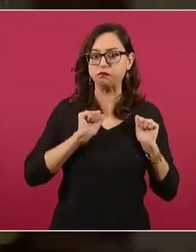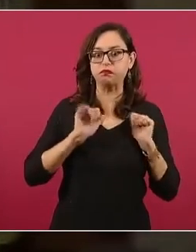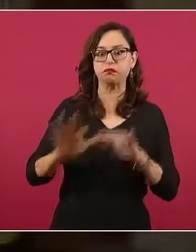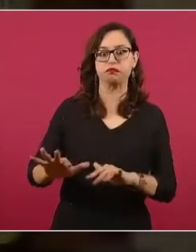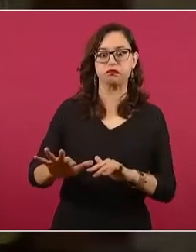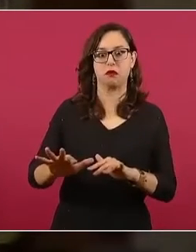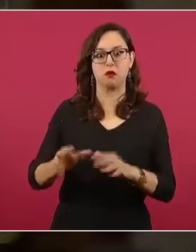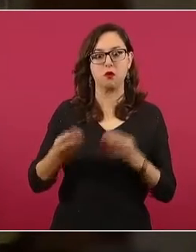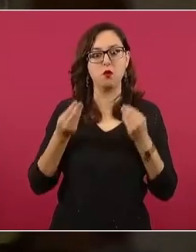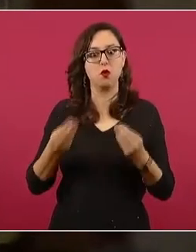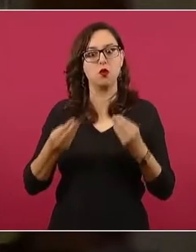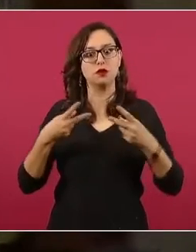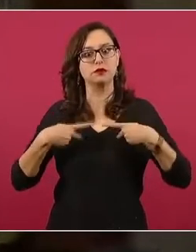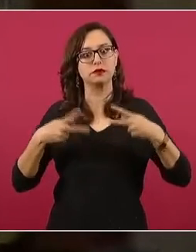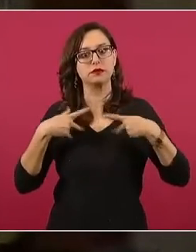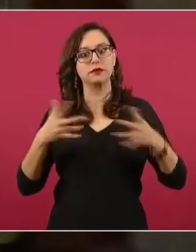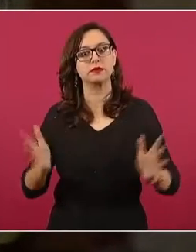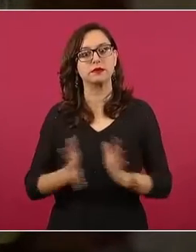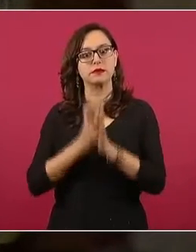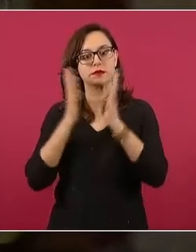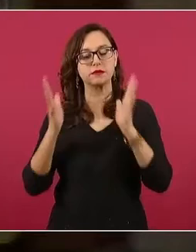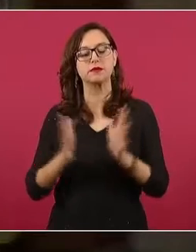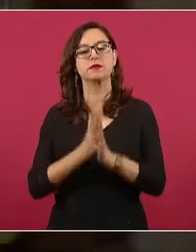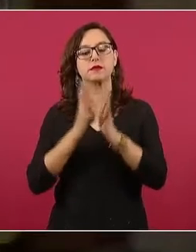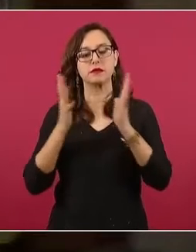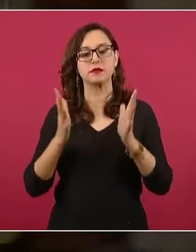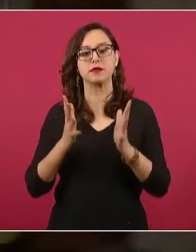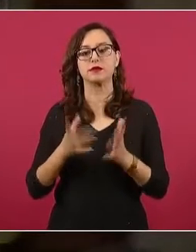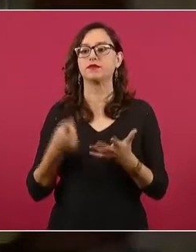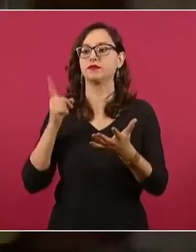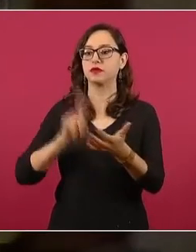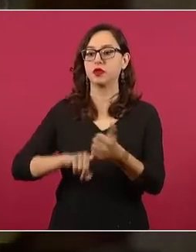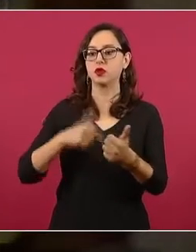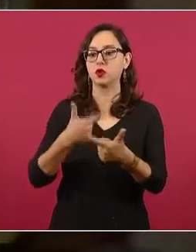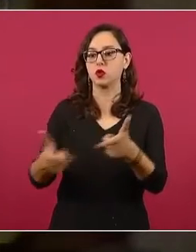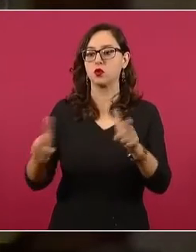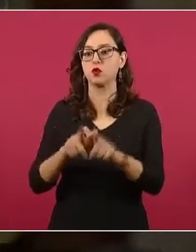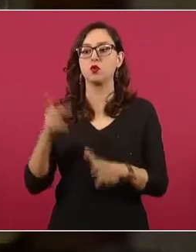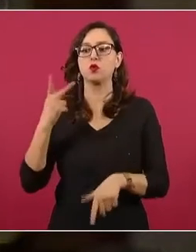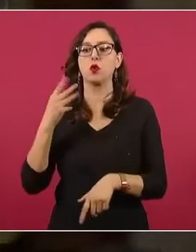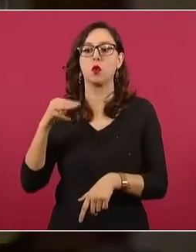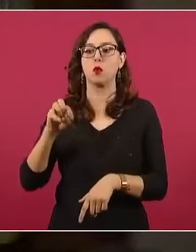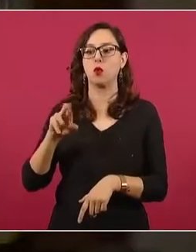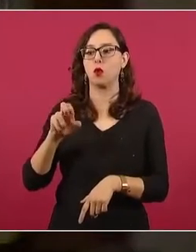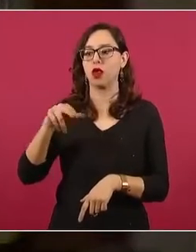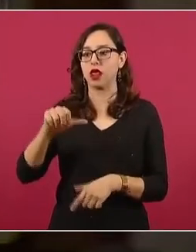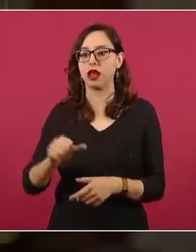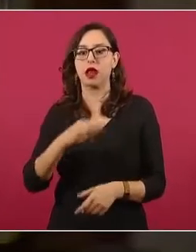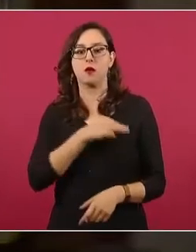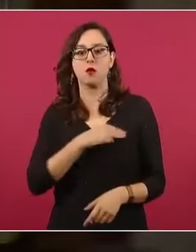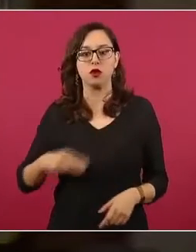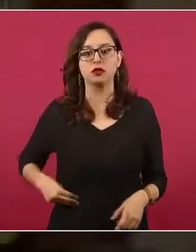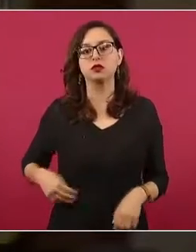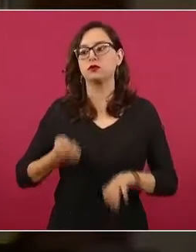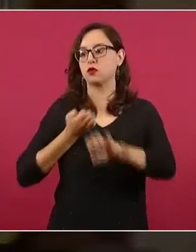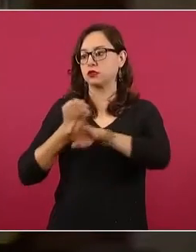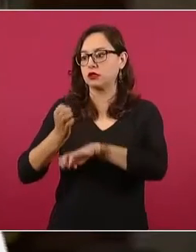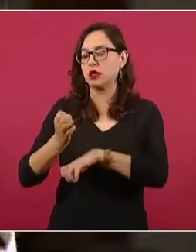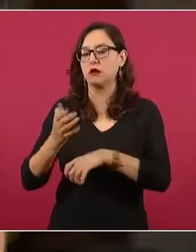desató un gran furor y una gran lucha entre los grupos internos, en los municipios, en el estado,